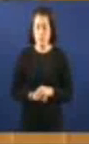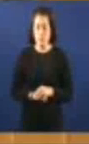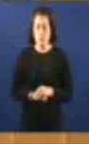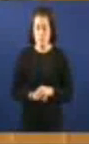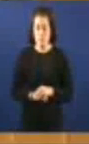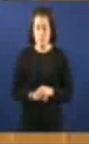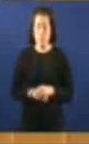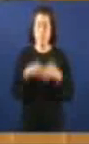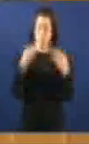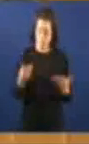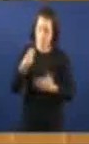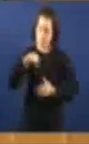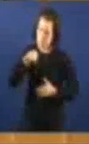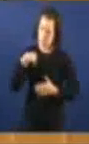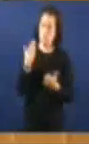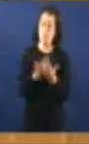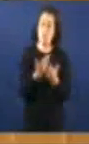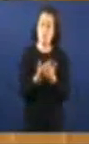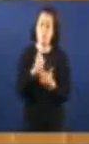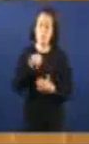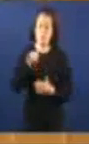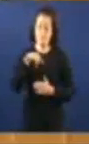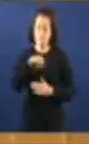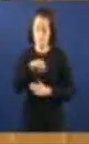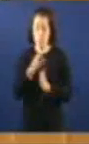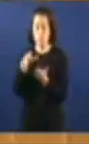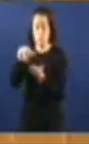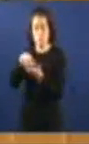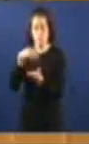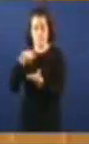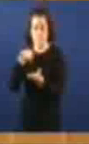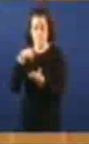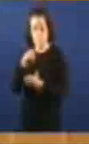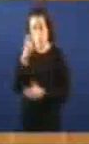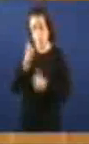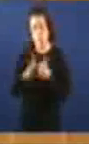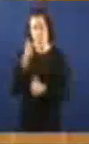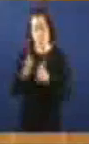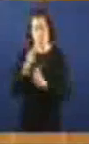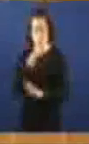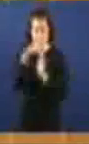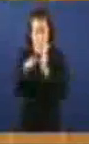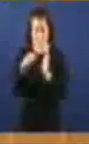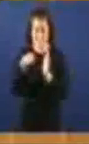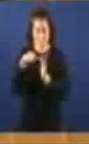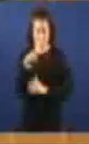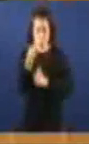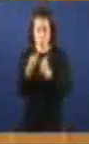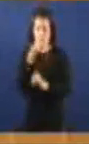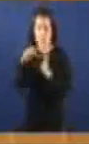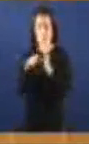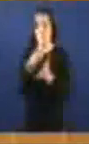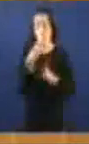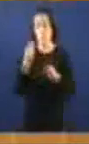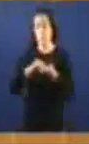Por presentar e defender nas cortes do Estado que onde residen as competencias legislativas Ainda que esas competencias legislativas en moitos